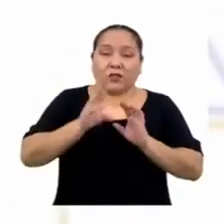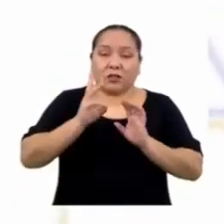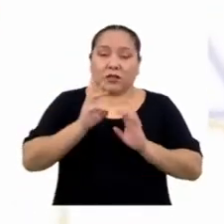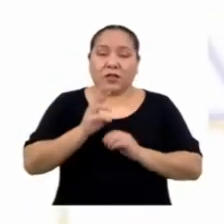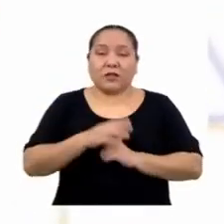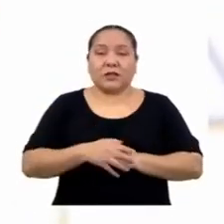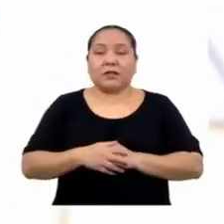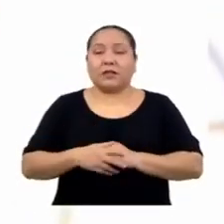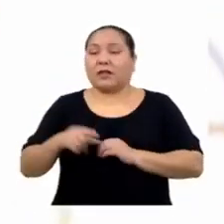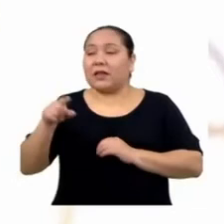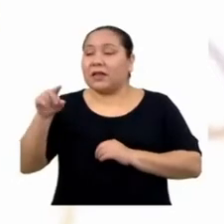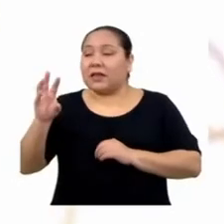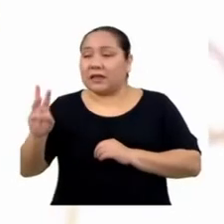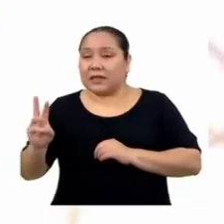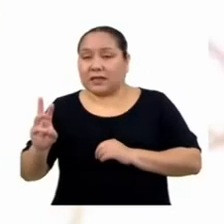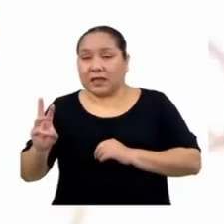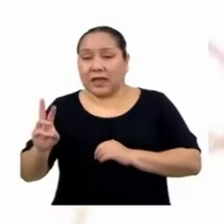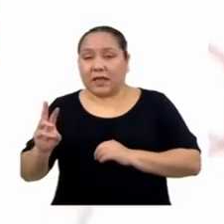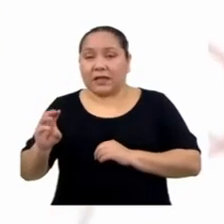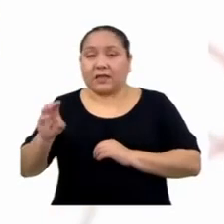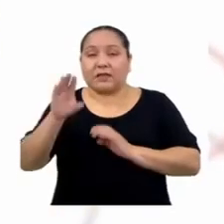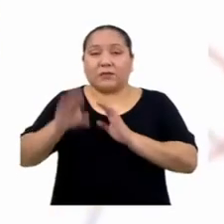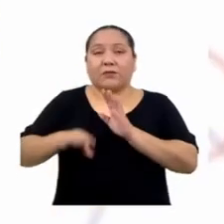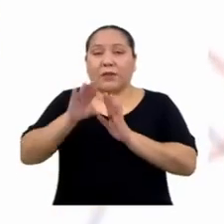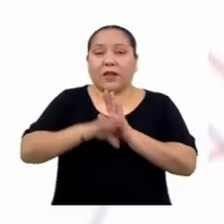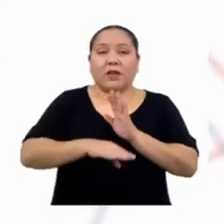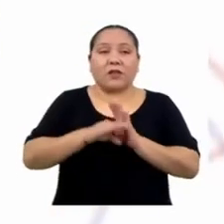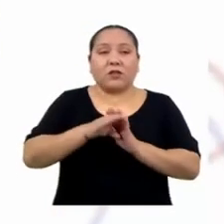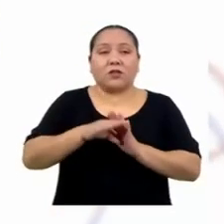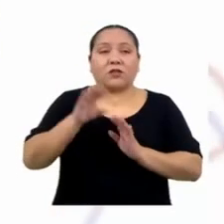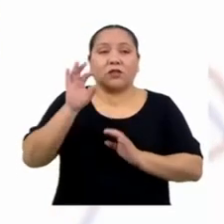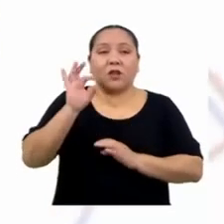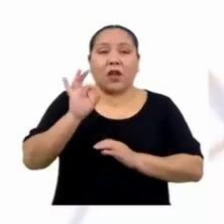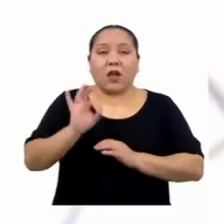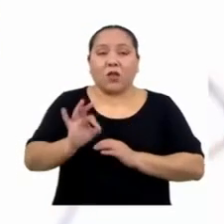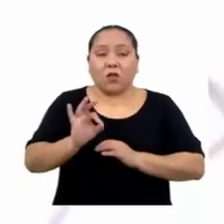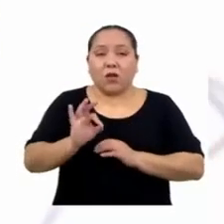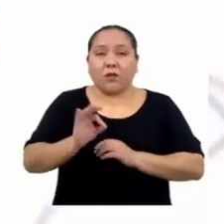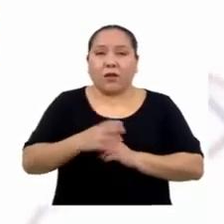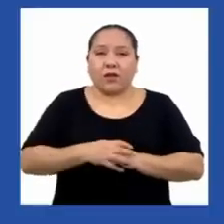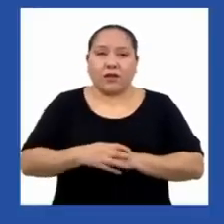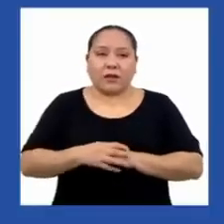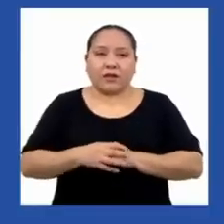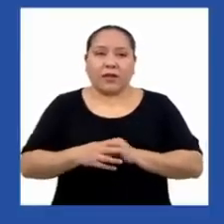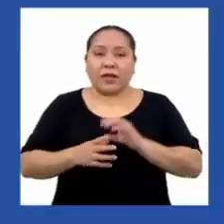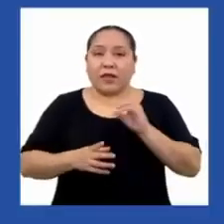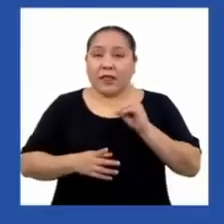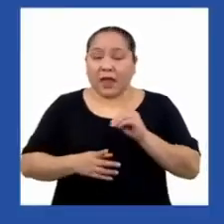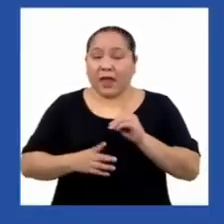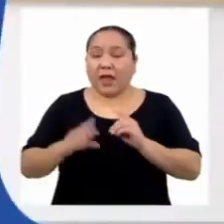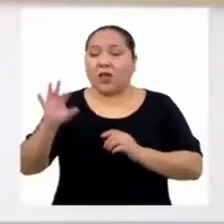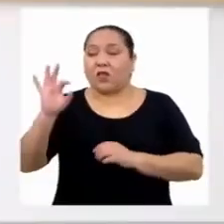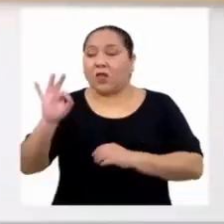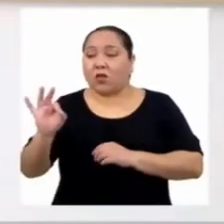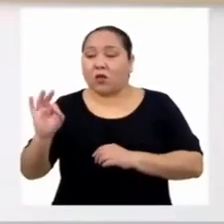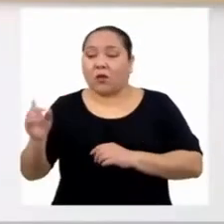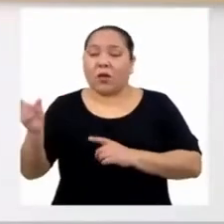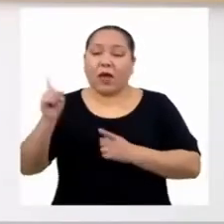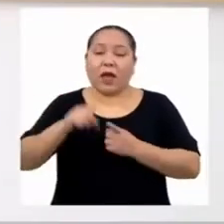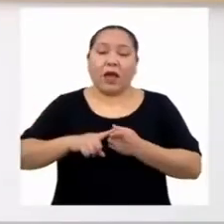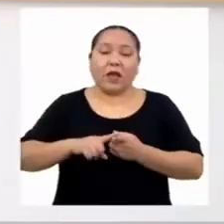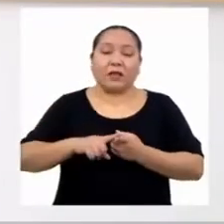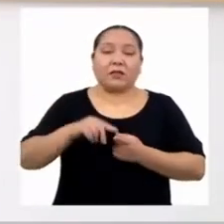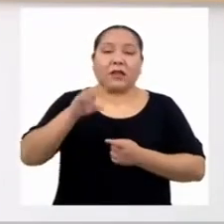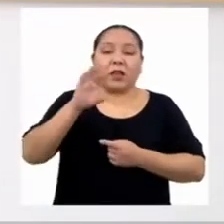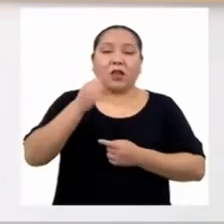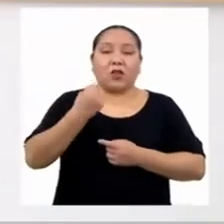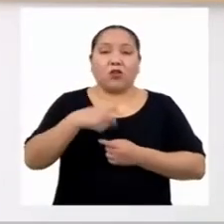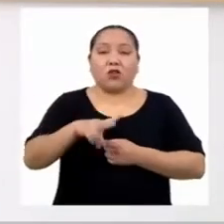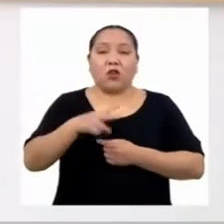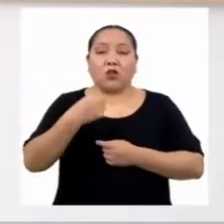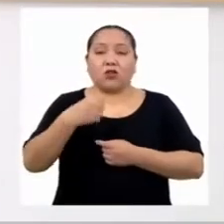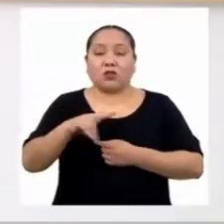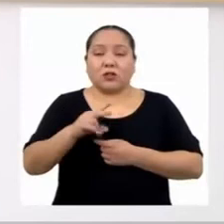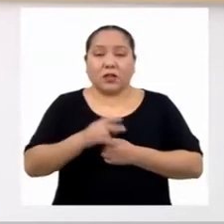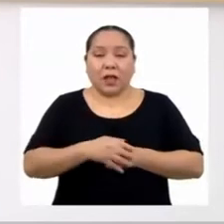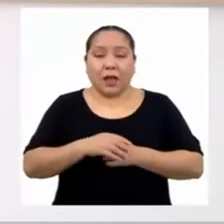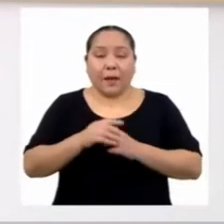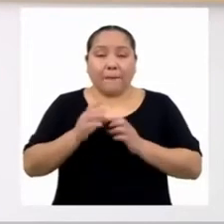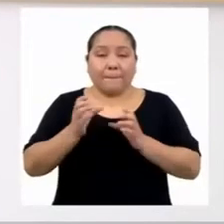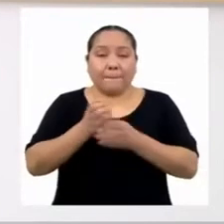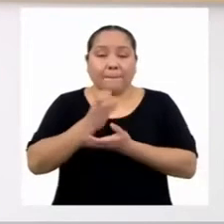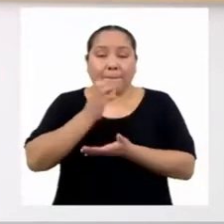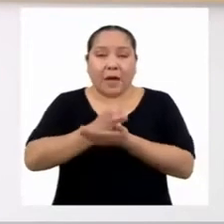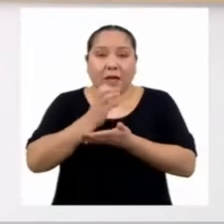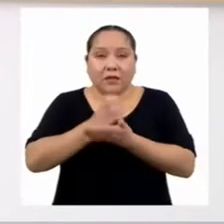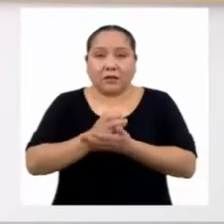C, de 6 a menos de 9 vasos. D, de 9 a 12 vasos. Es buena idea que la primera variable se